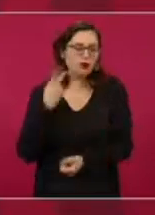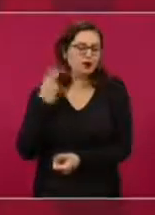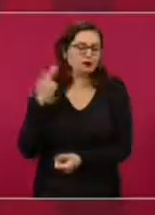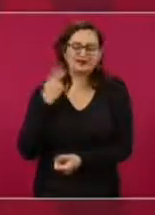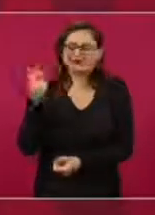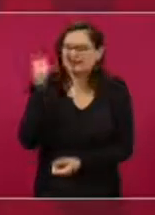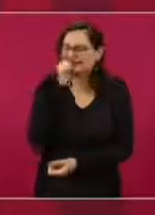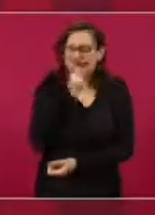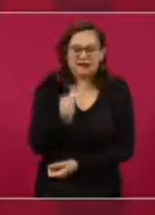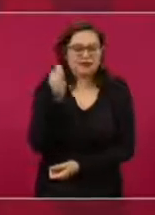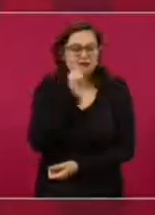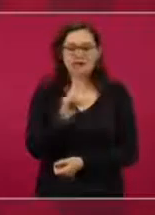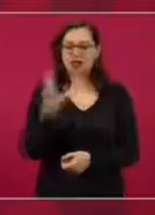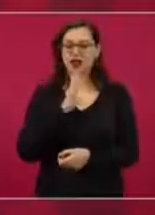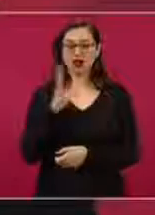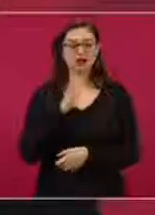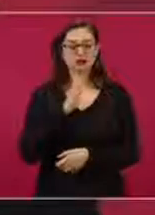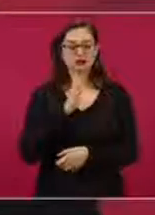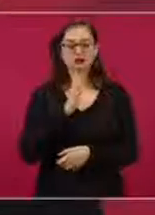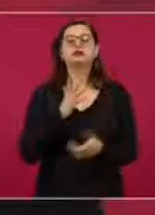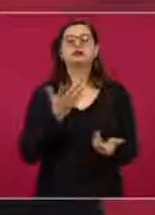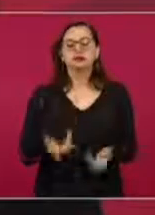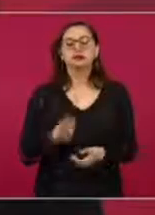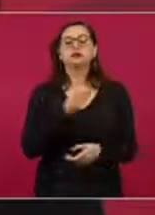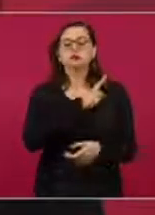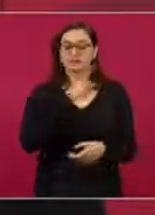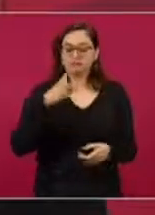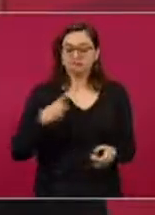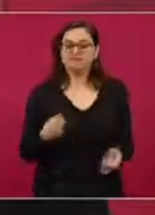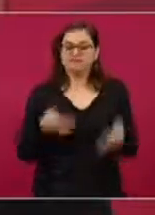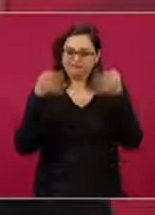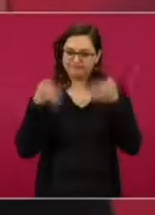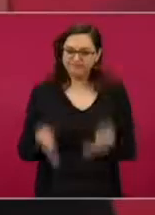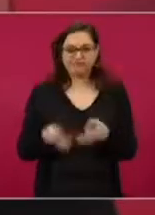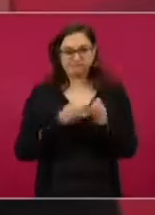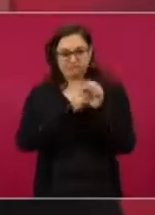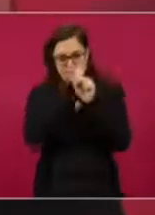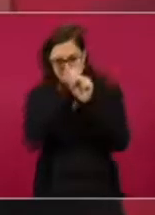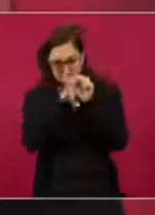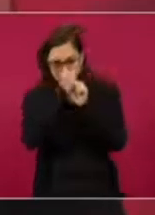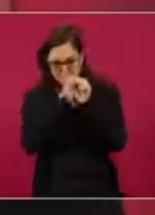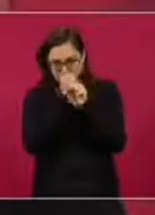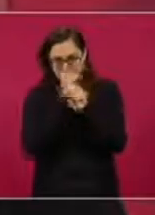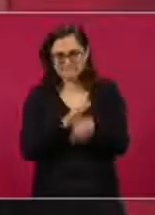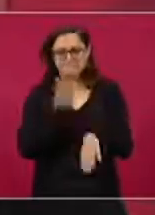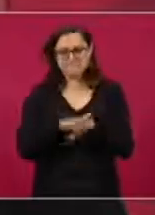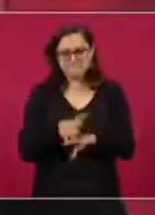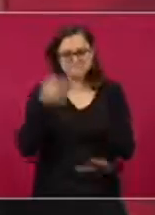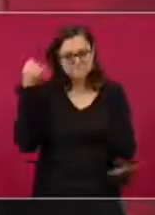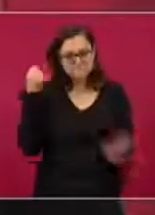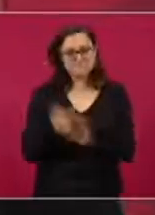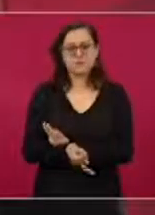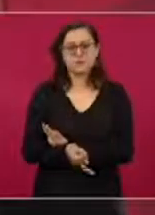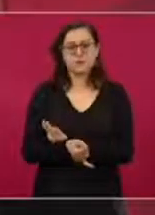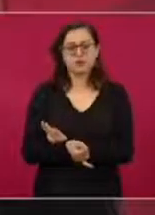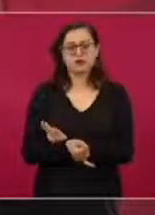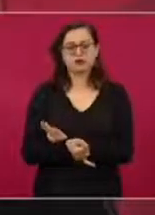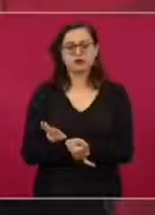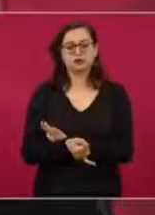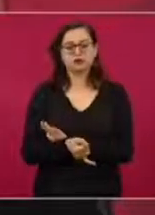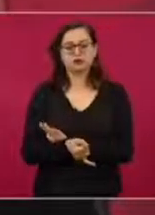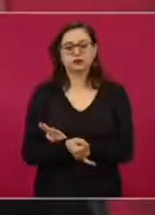Entonces, se tiene que hacer una investigación a fondo, se está llevando a cabo esta